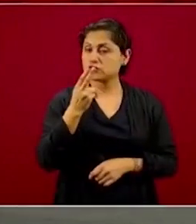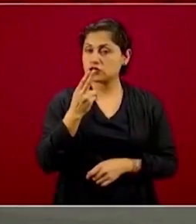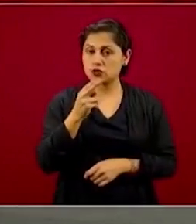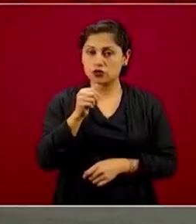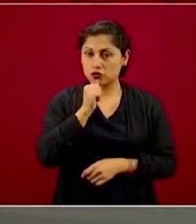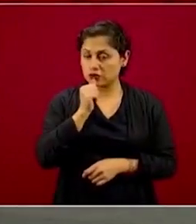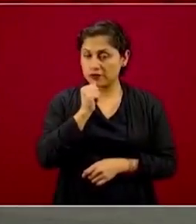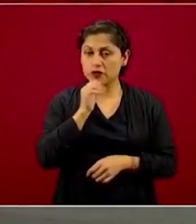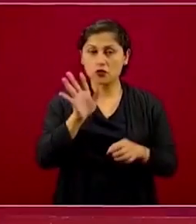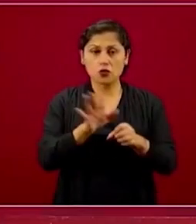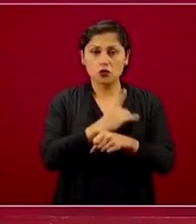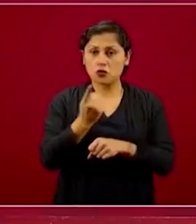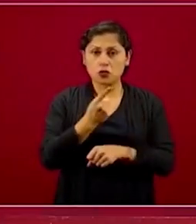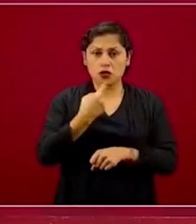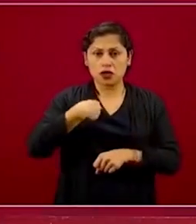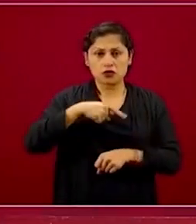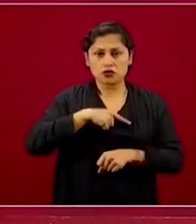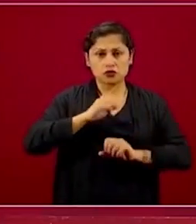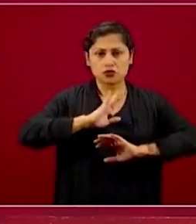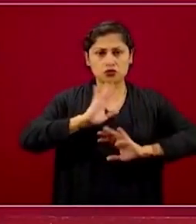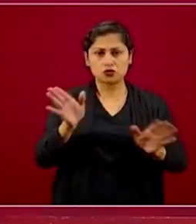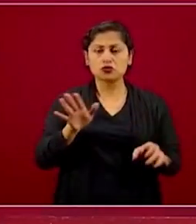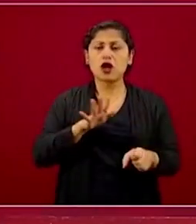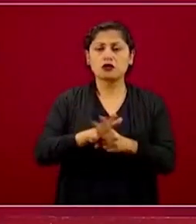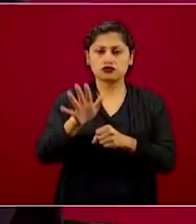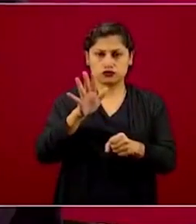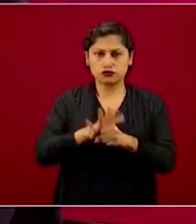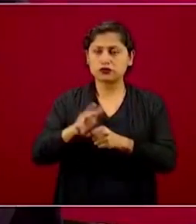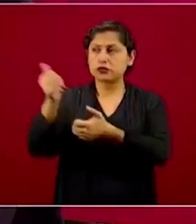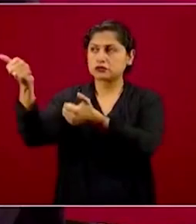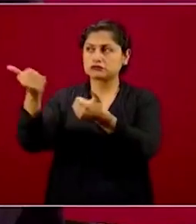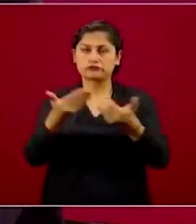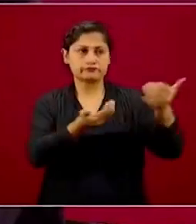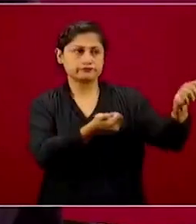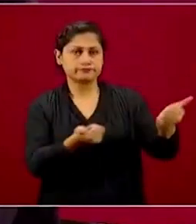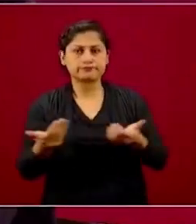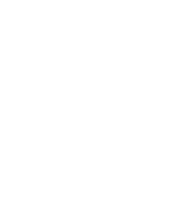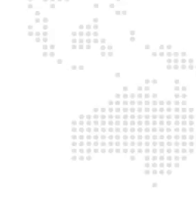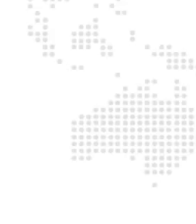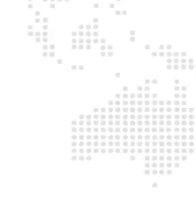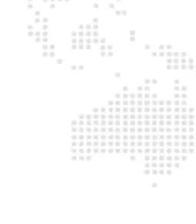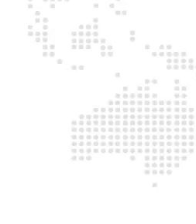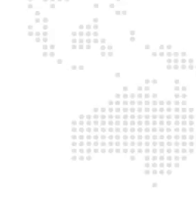problemas de abastecimiento, a pesar de que ha sido muy difícil conseguirlos. Entonces, ahí va.